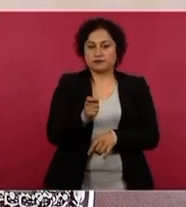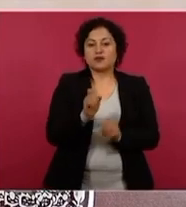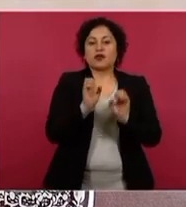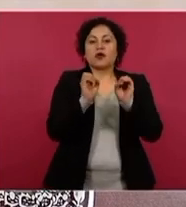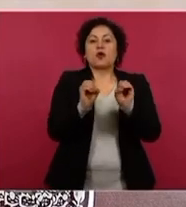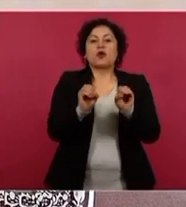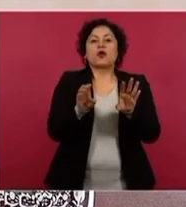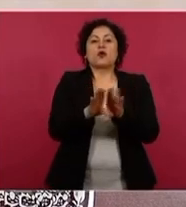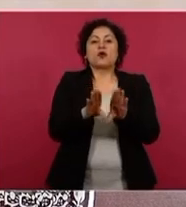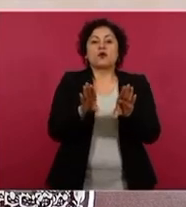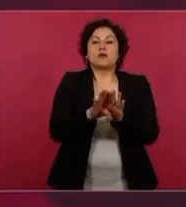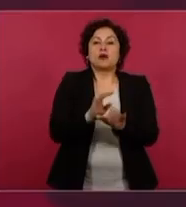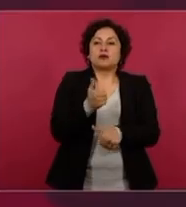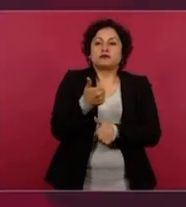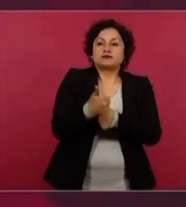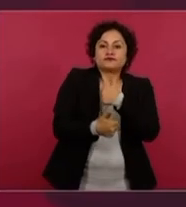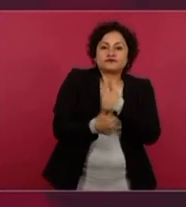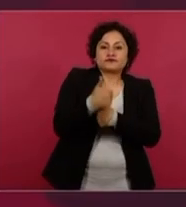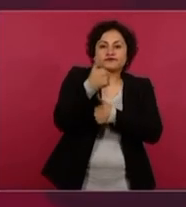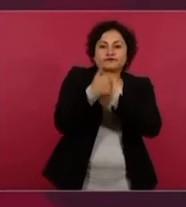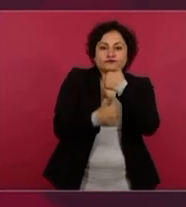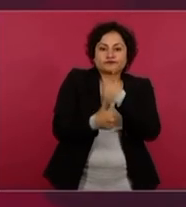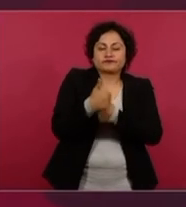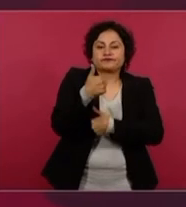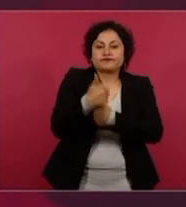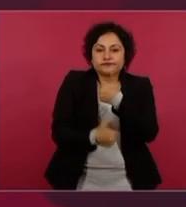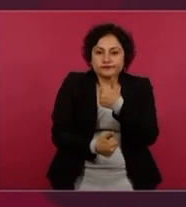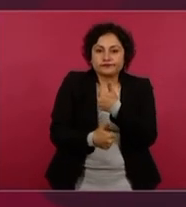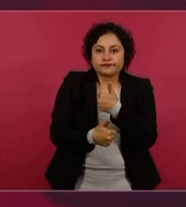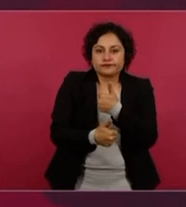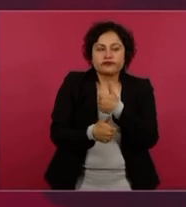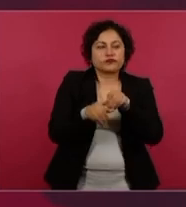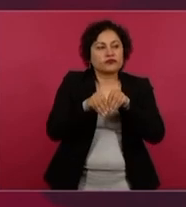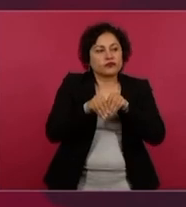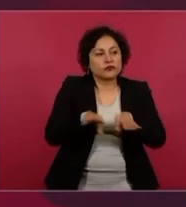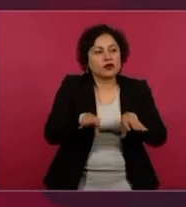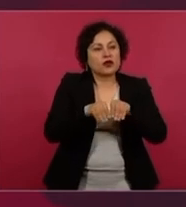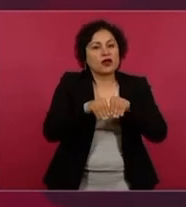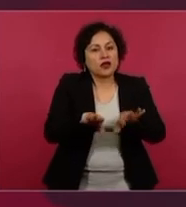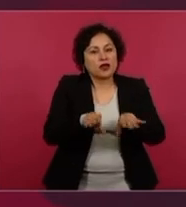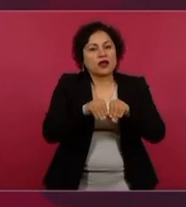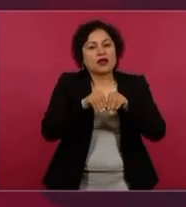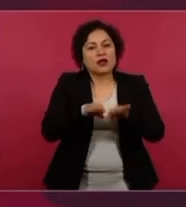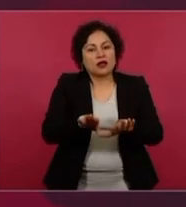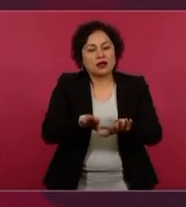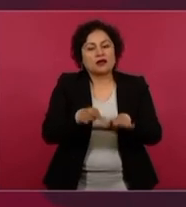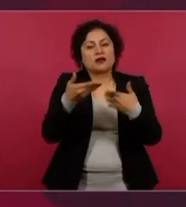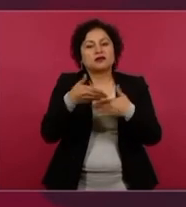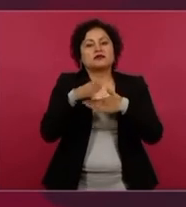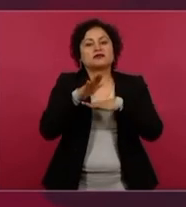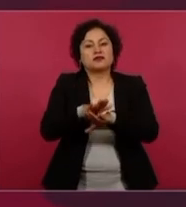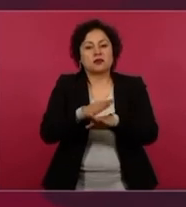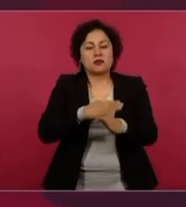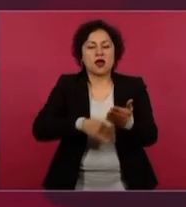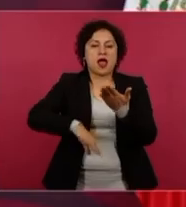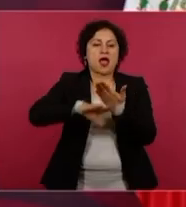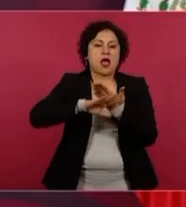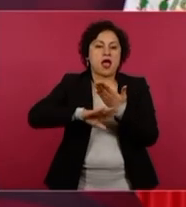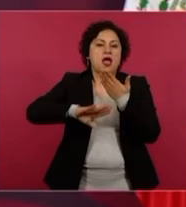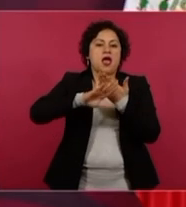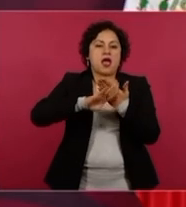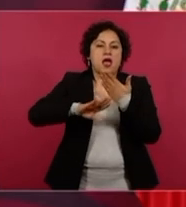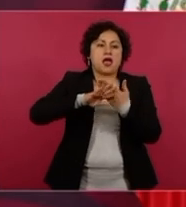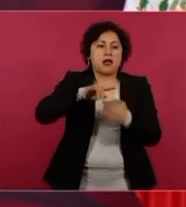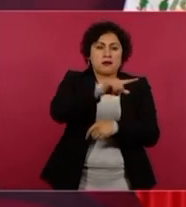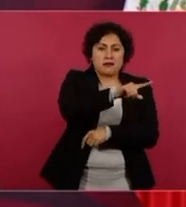en contra, todos los ataques a nuestro gobierno